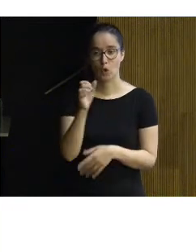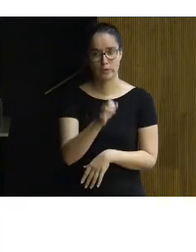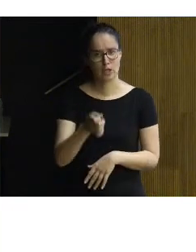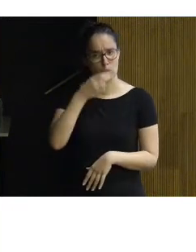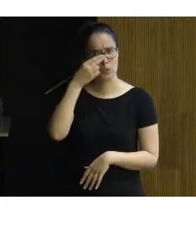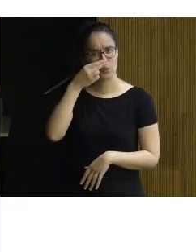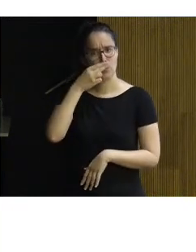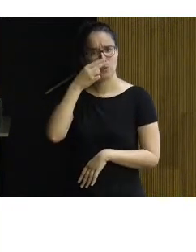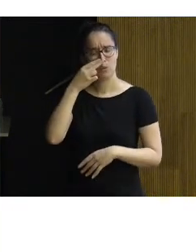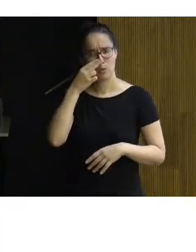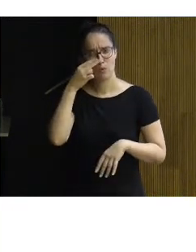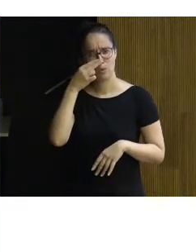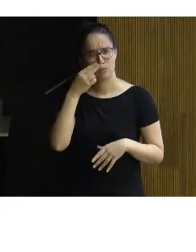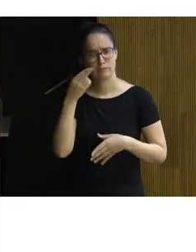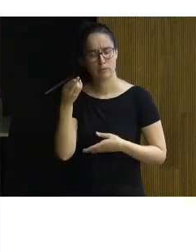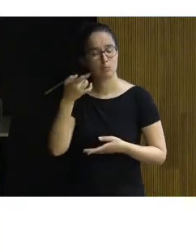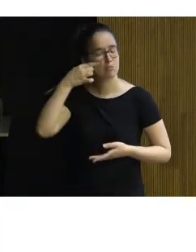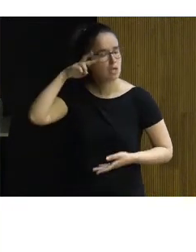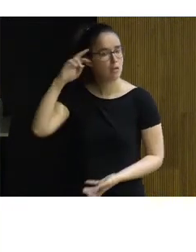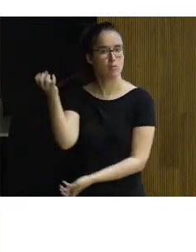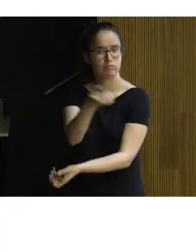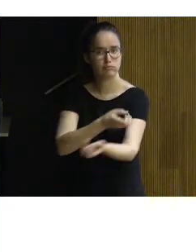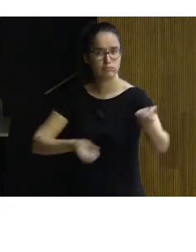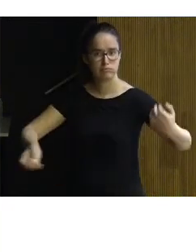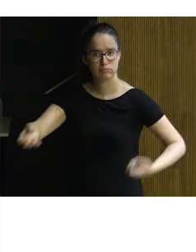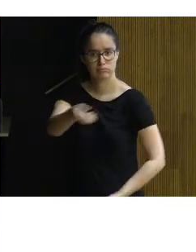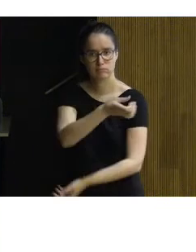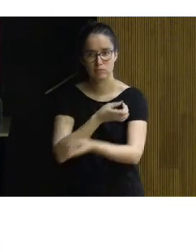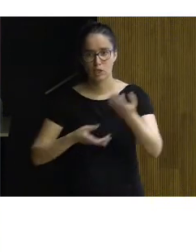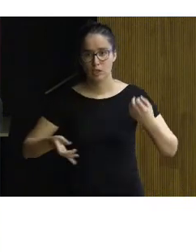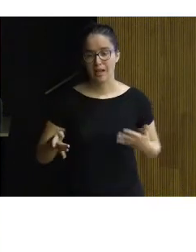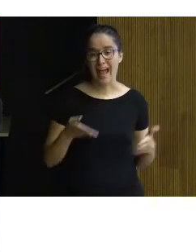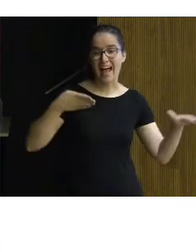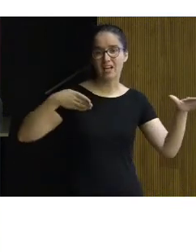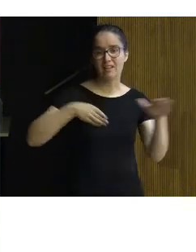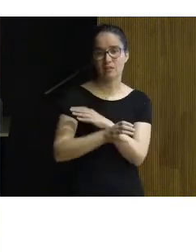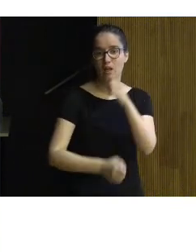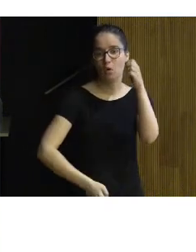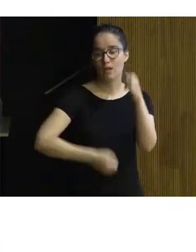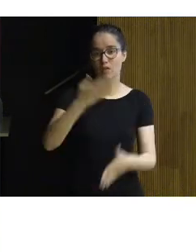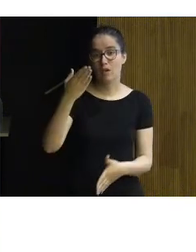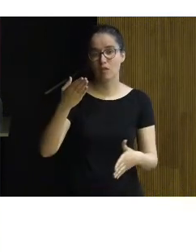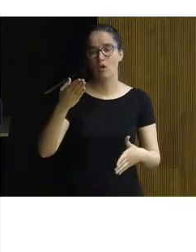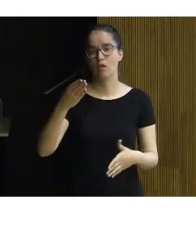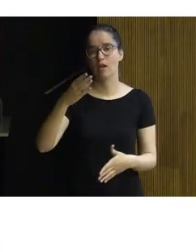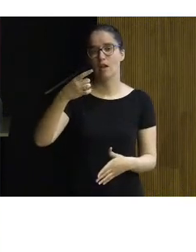interesantes en los que fuimos compartiendo experiencias pues desde cómo dotar accesibilidad de un edificio de Gaudí